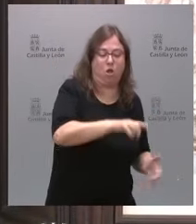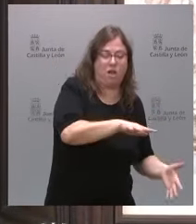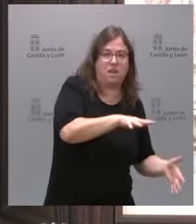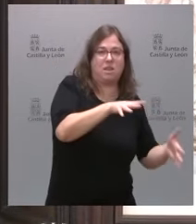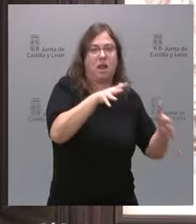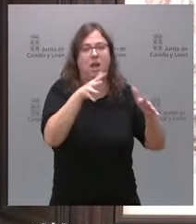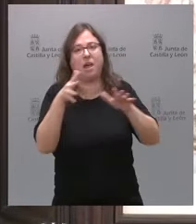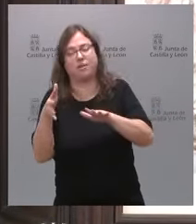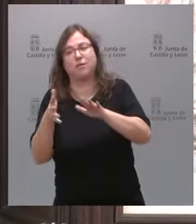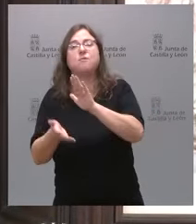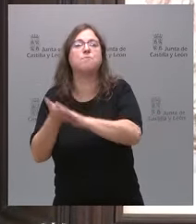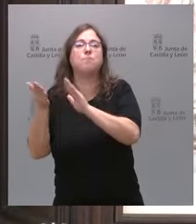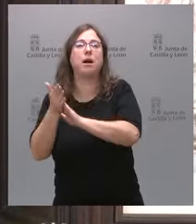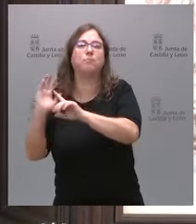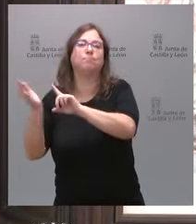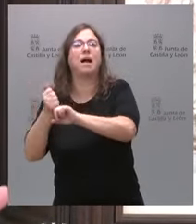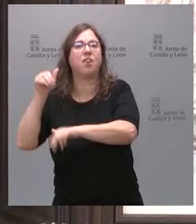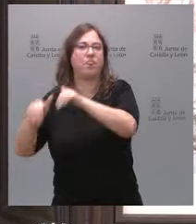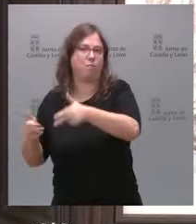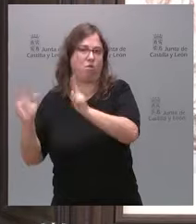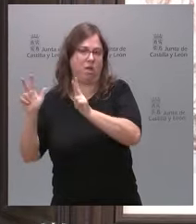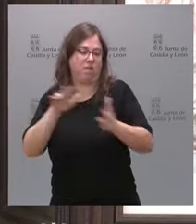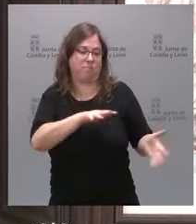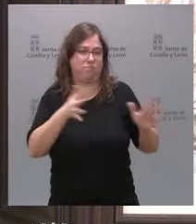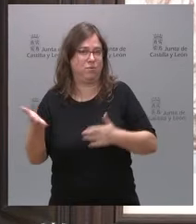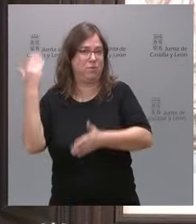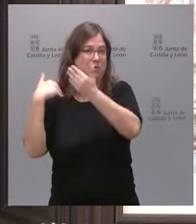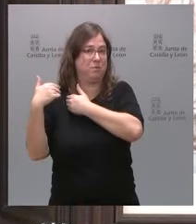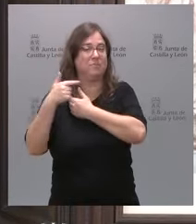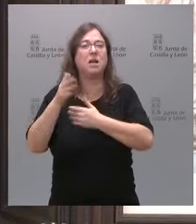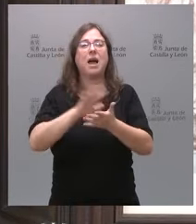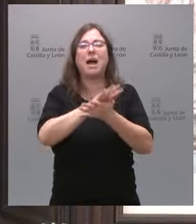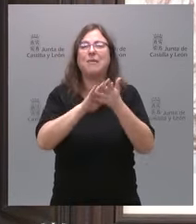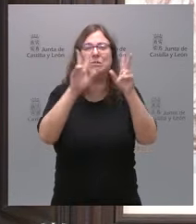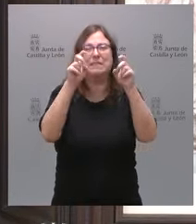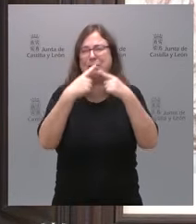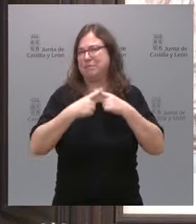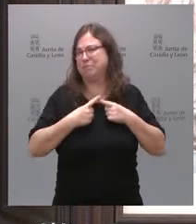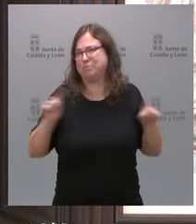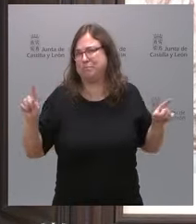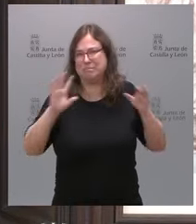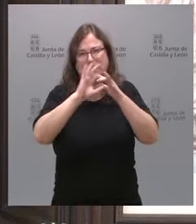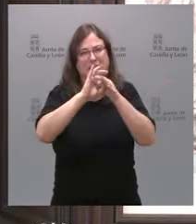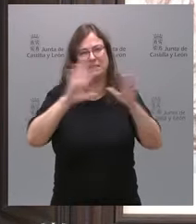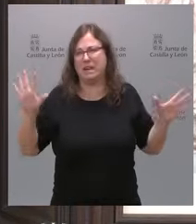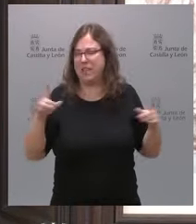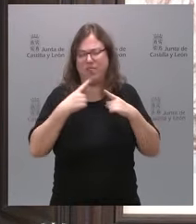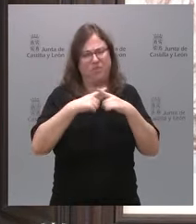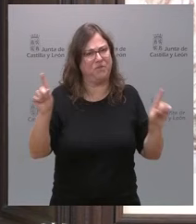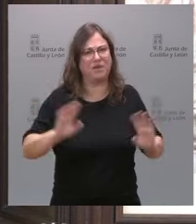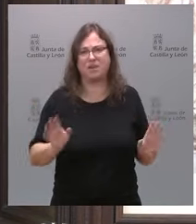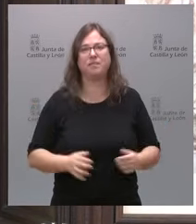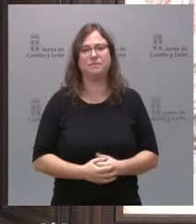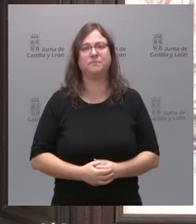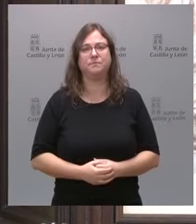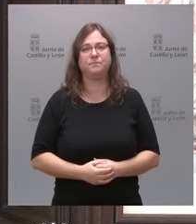en favor de un régimen democrático. Estamos hablando, por tanto, de cuestiones absolutamente, totalmente distintas.